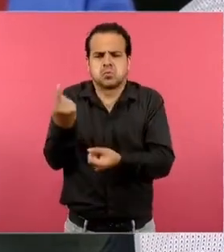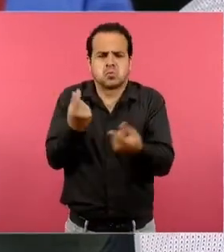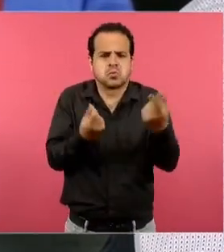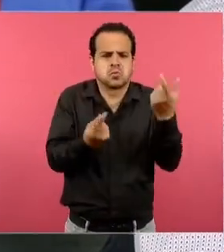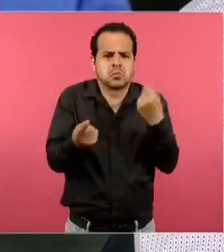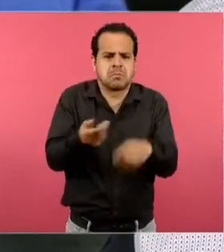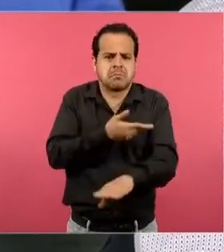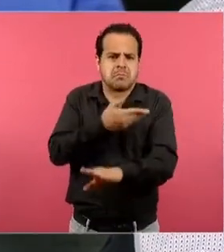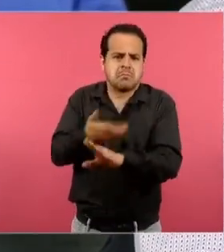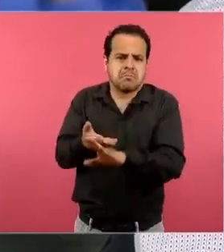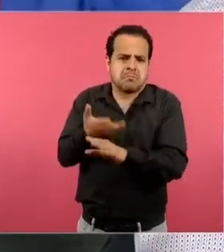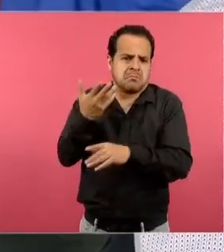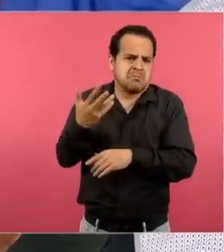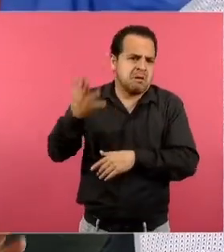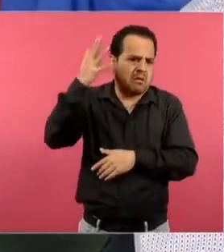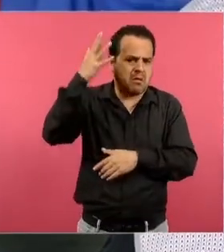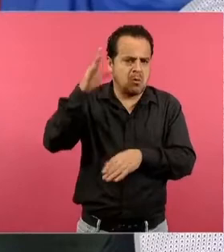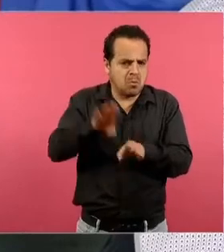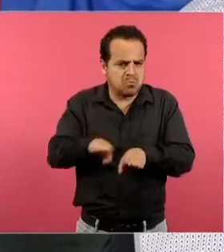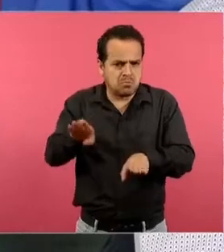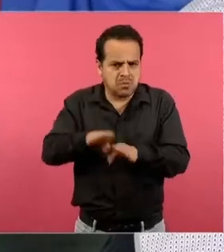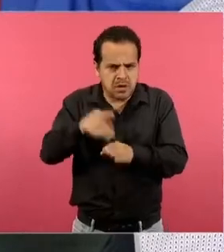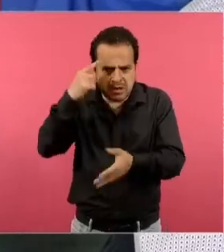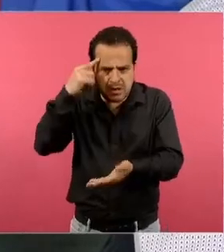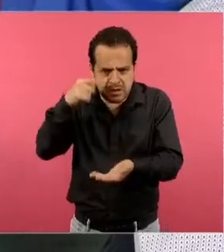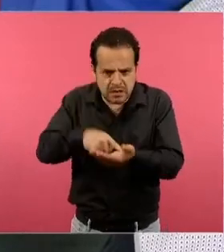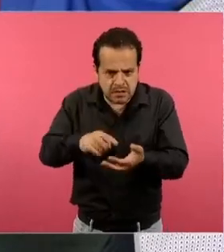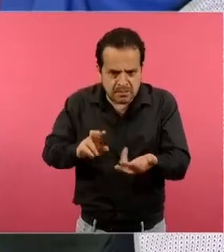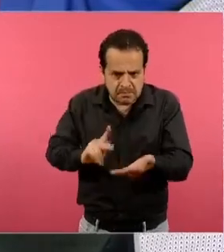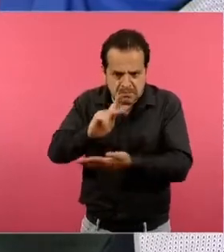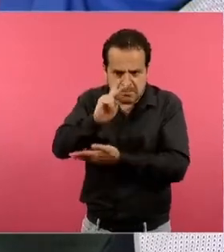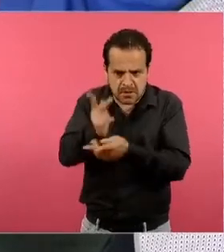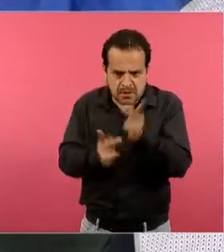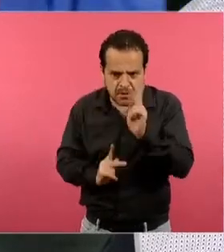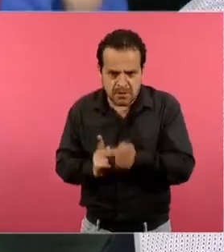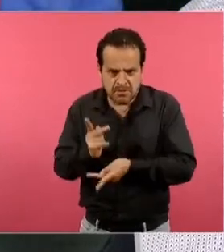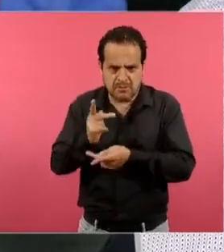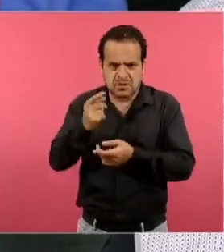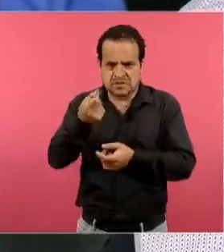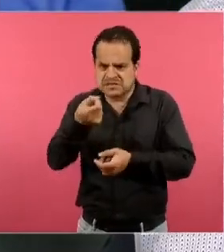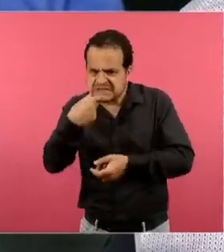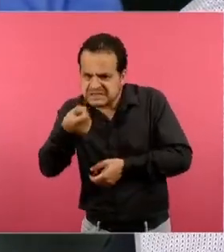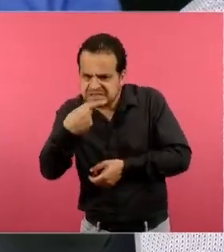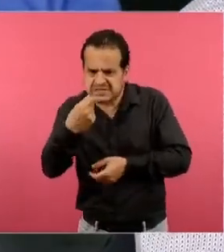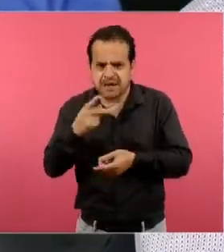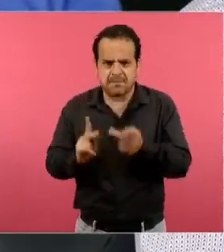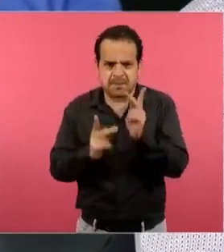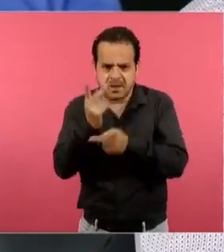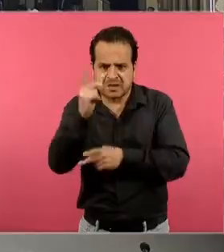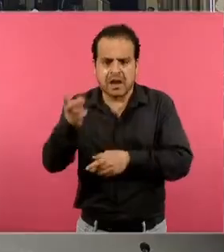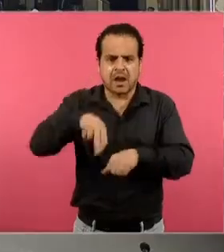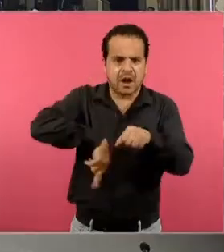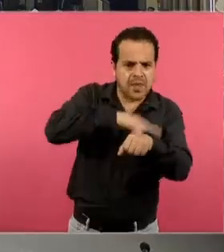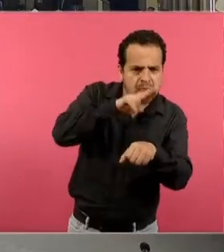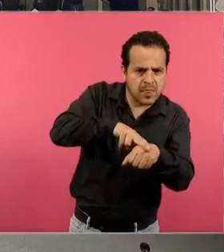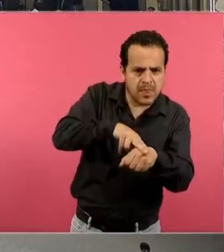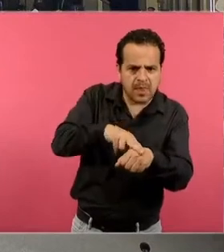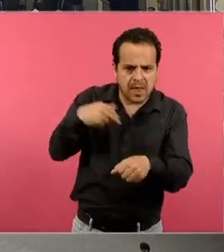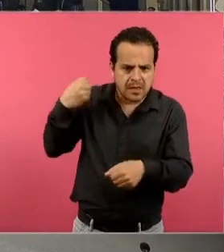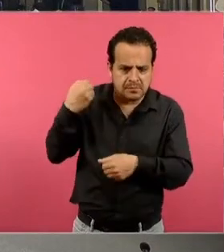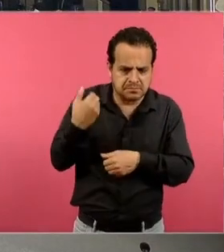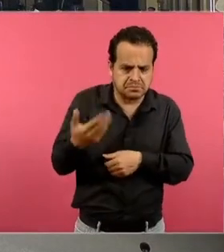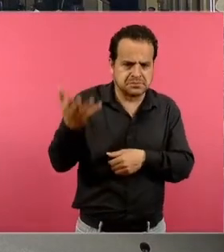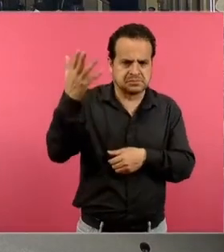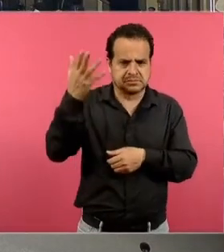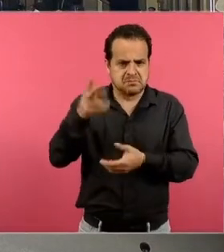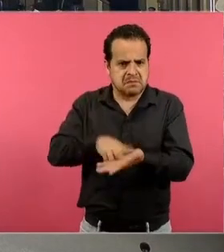volaria o cosmovisión, eso no es ni ciencia ni conocimiento, es lo que se ha dicho. Cuando hay toda una, entiendo yo, doctora,